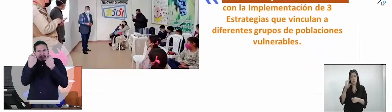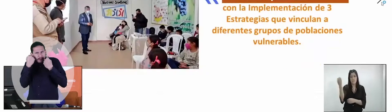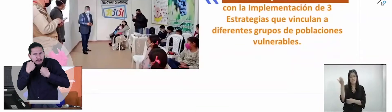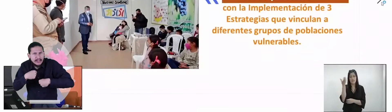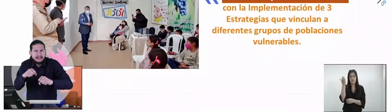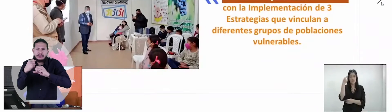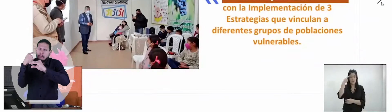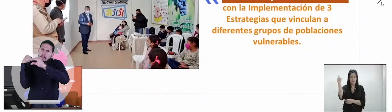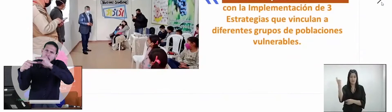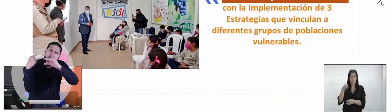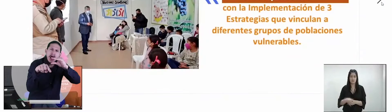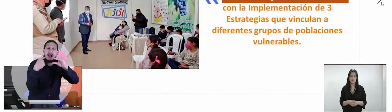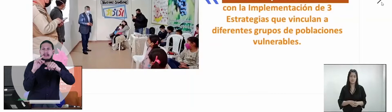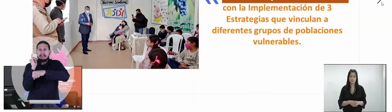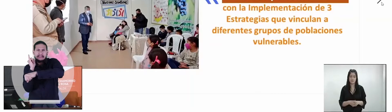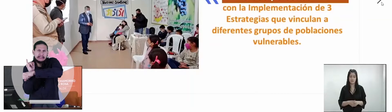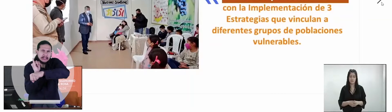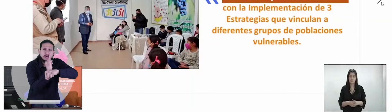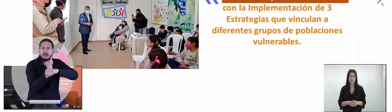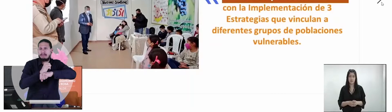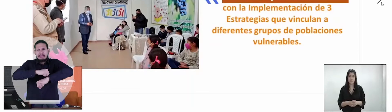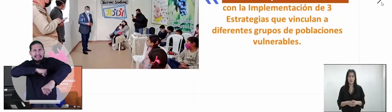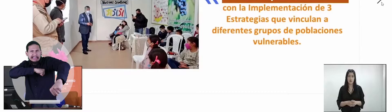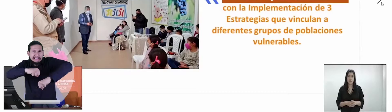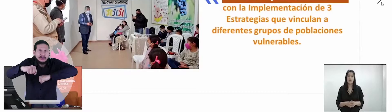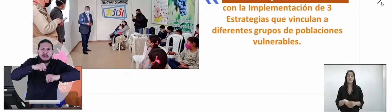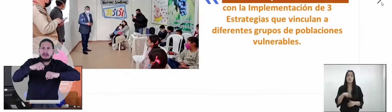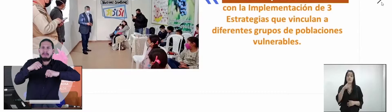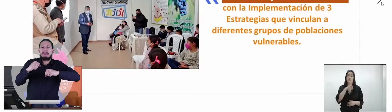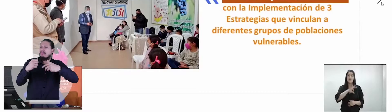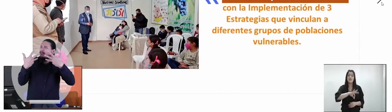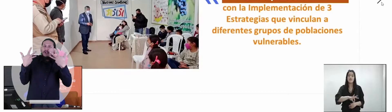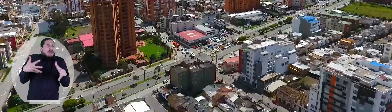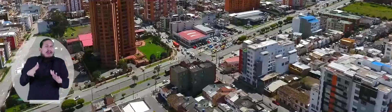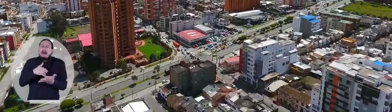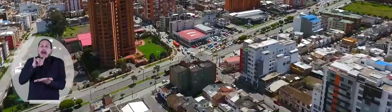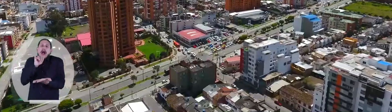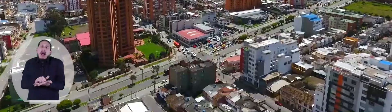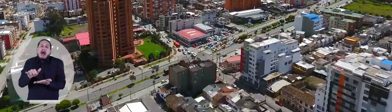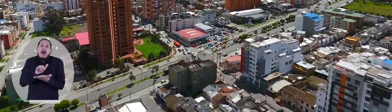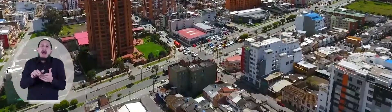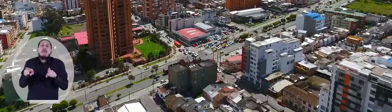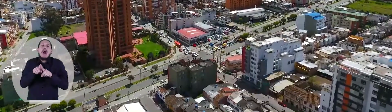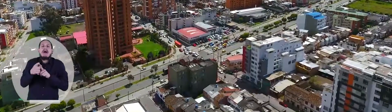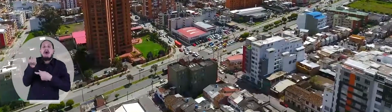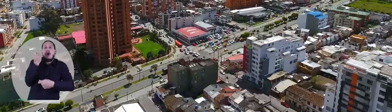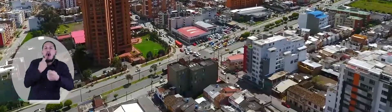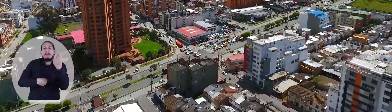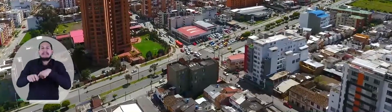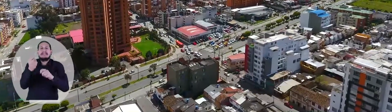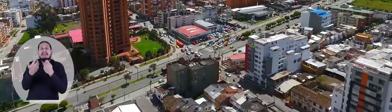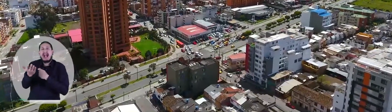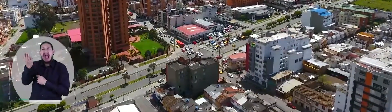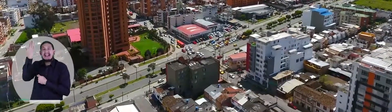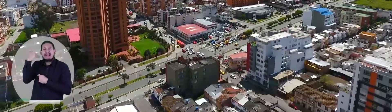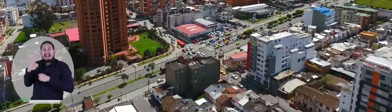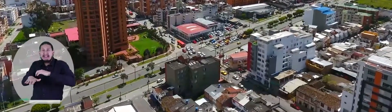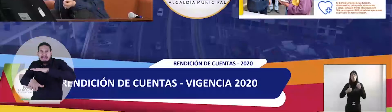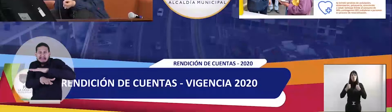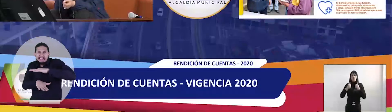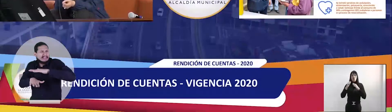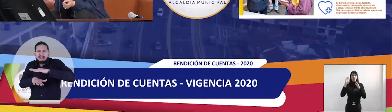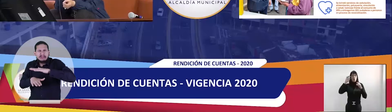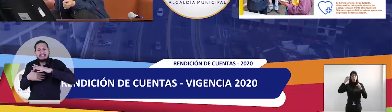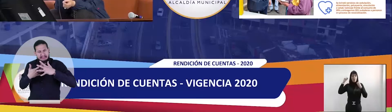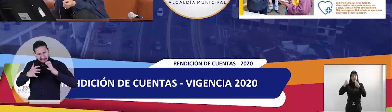enfocarlos a implementar el modelo integrado de planeación y gestión y ya no continuar con esa vinculación comercial